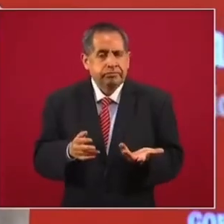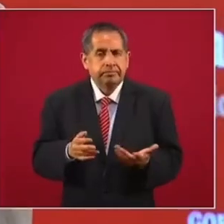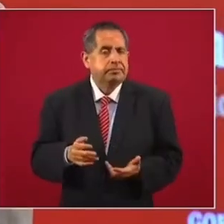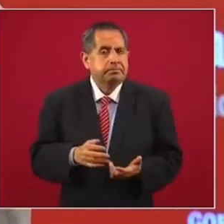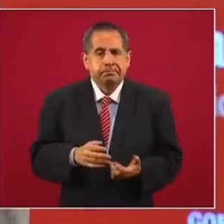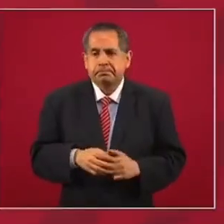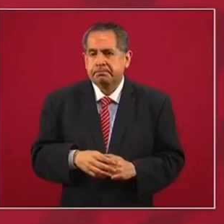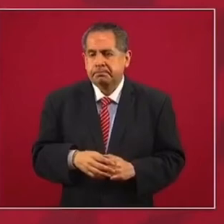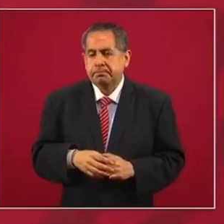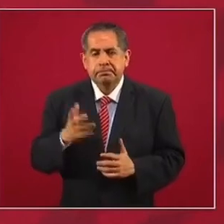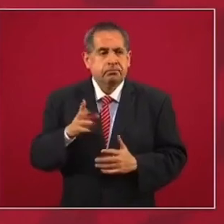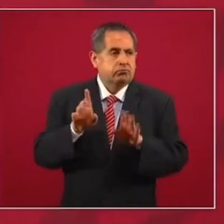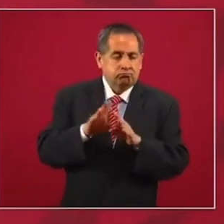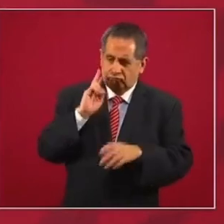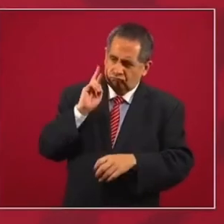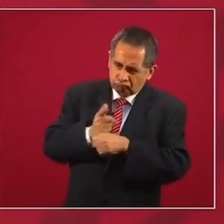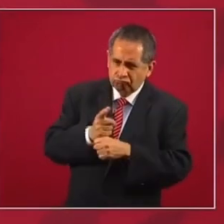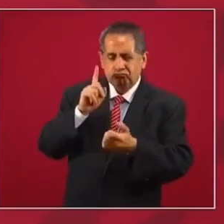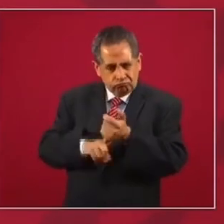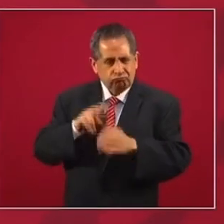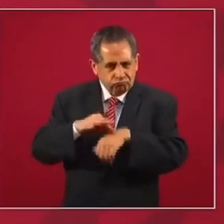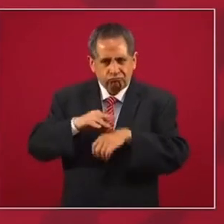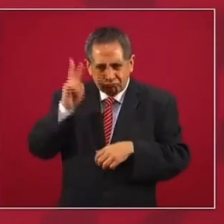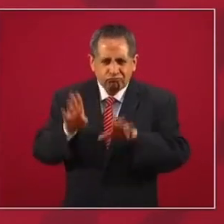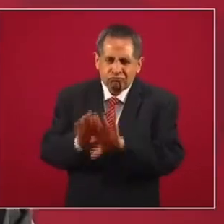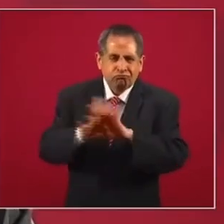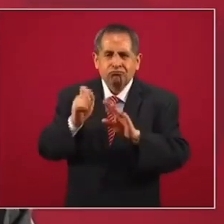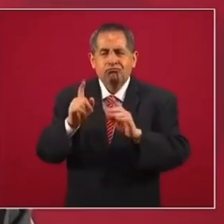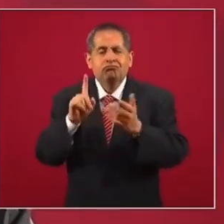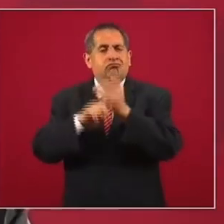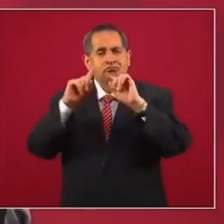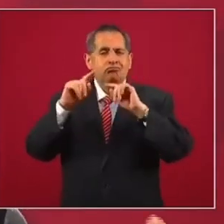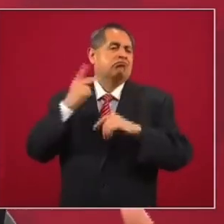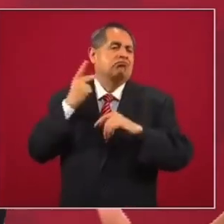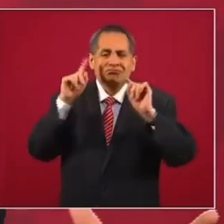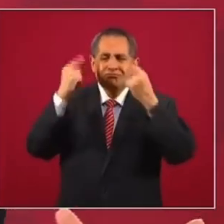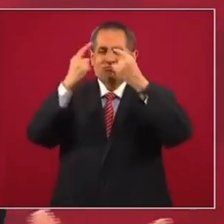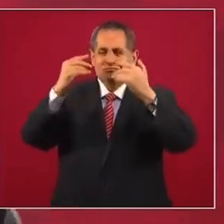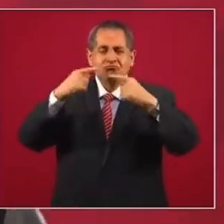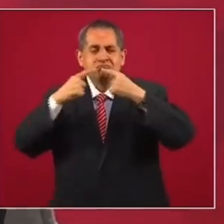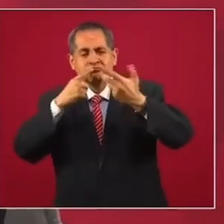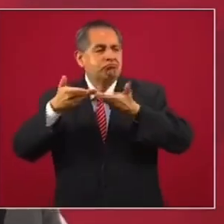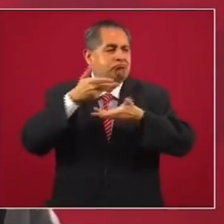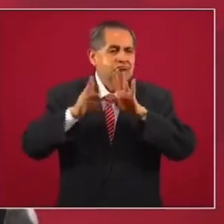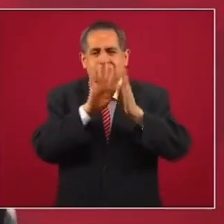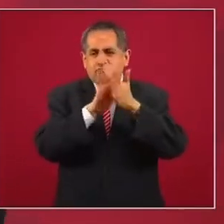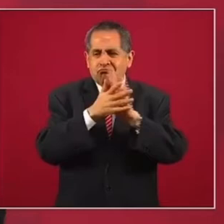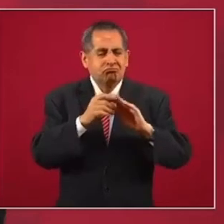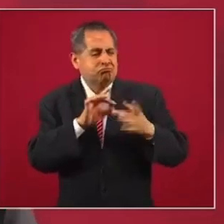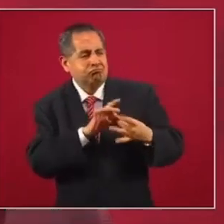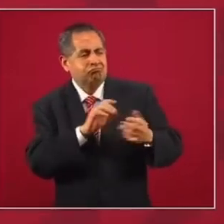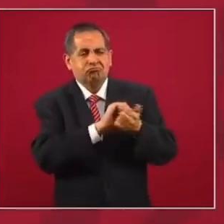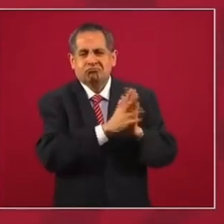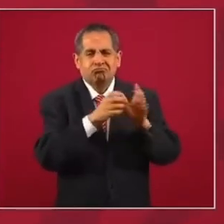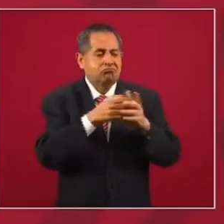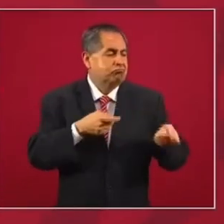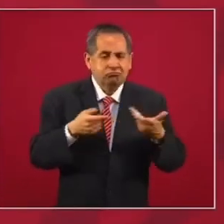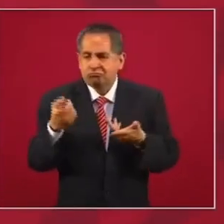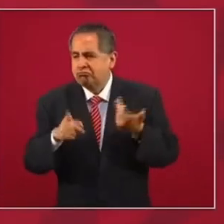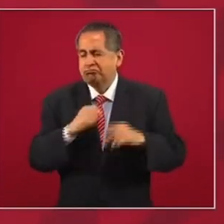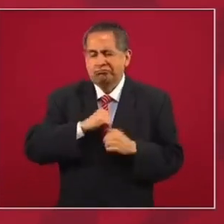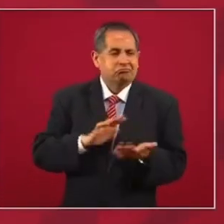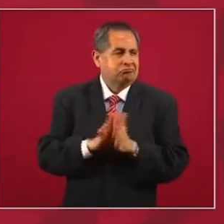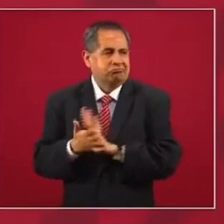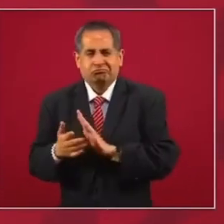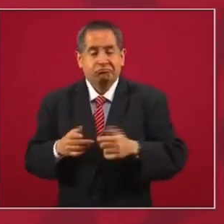conocimientos, detalles de cómo funcionaba la red de componentes y de